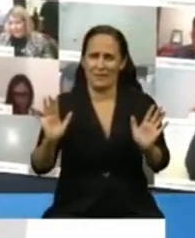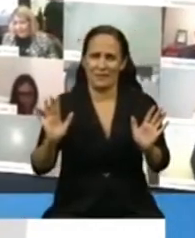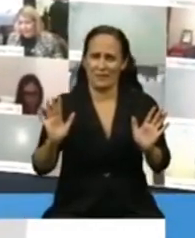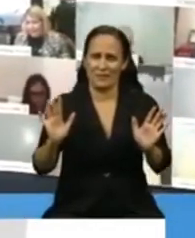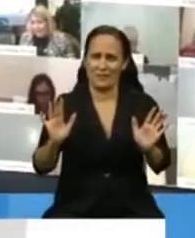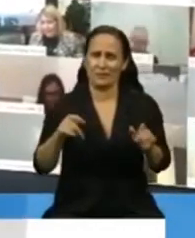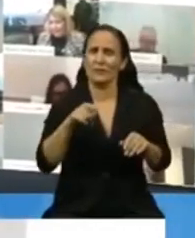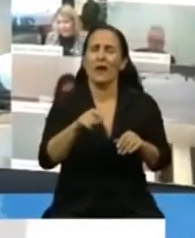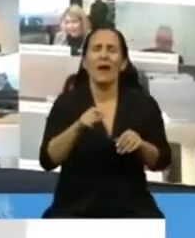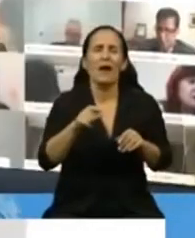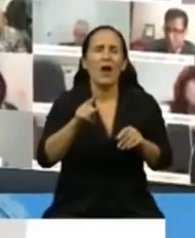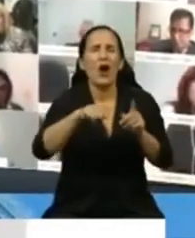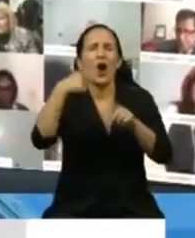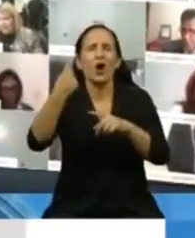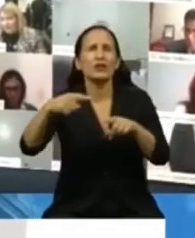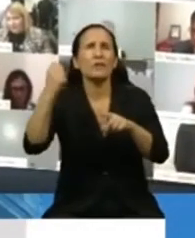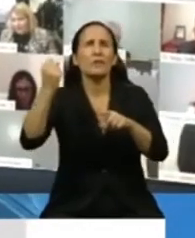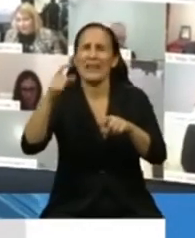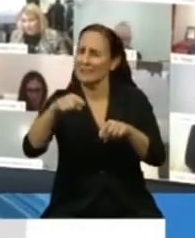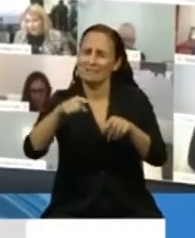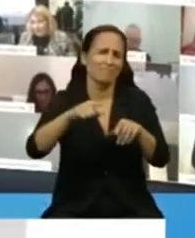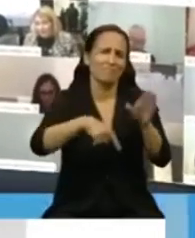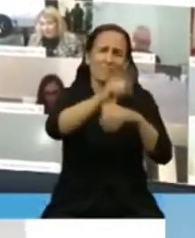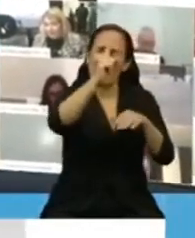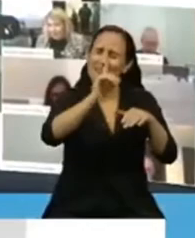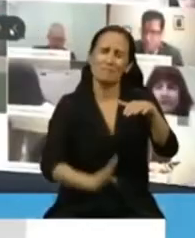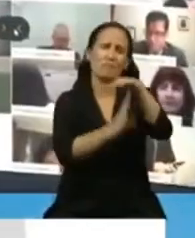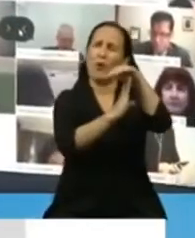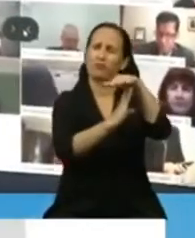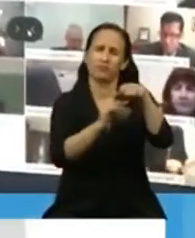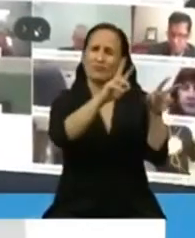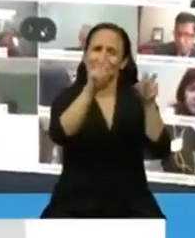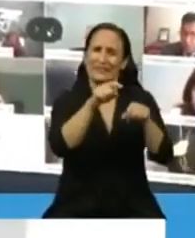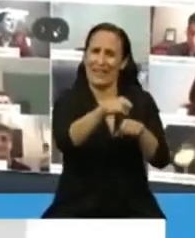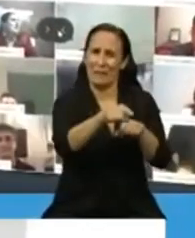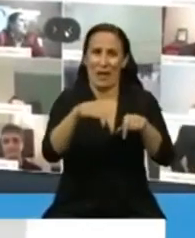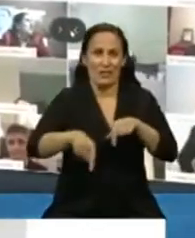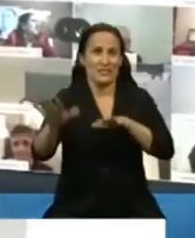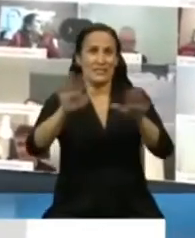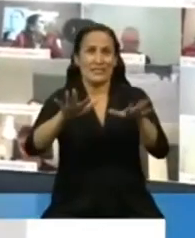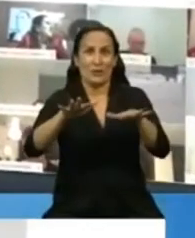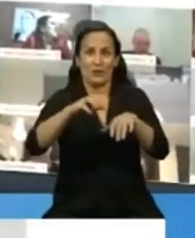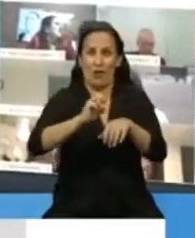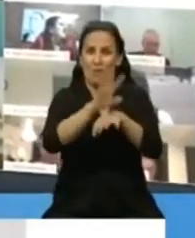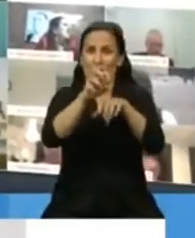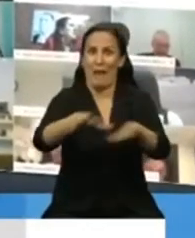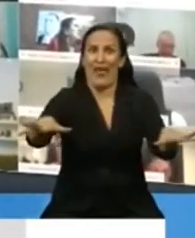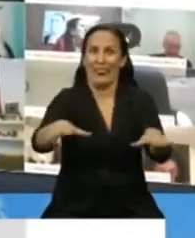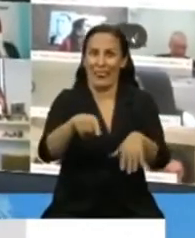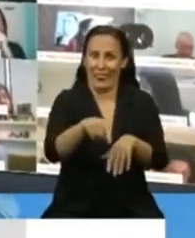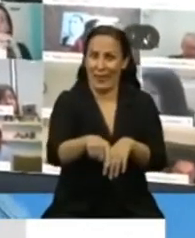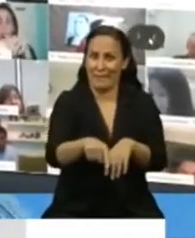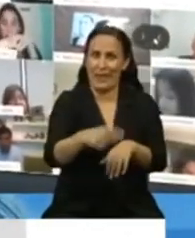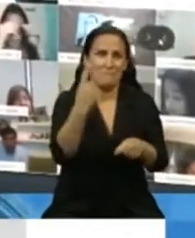algo más prioritario hoy en este contexto de pandemia que proteger y cuidar al